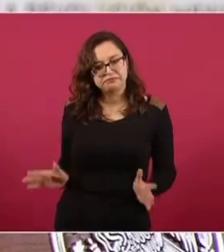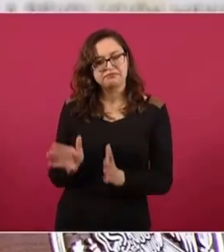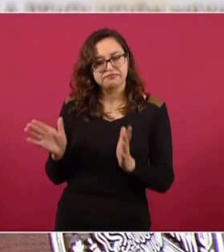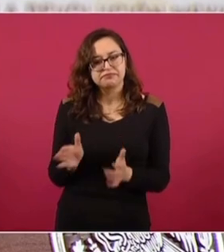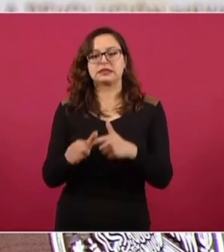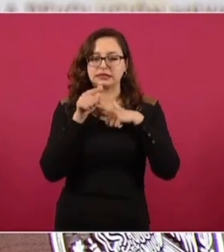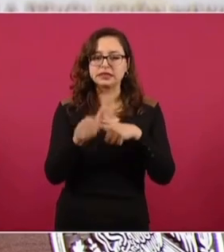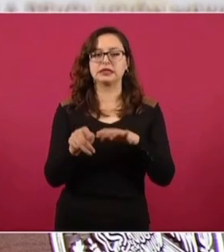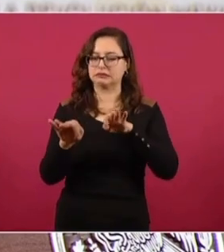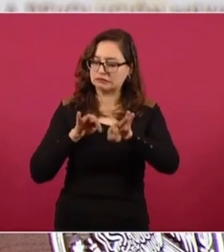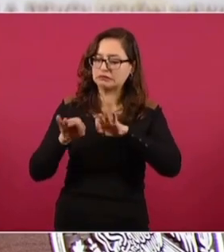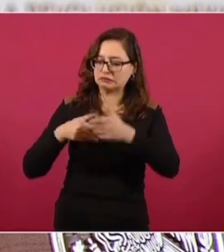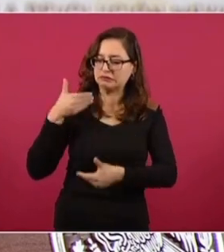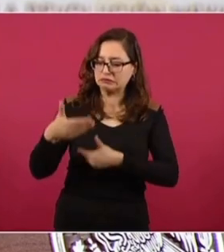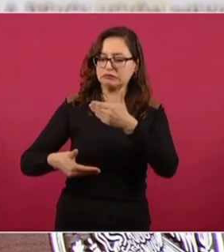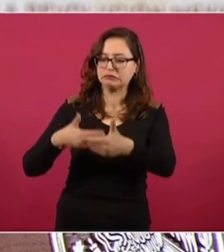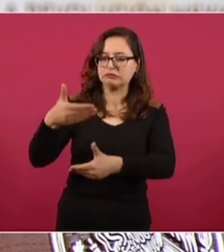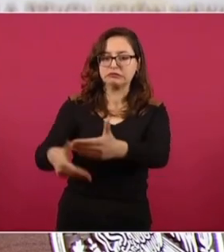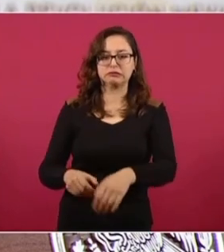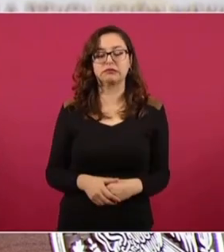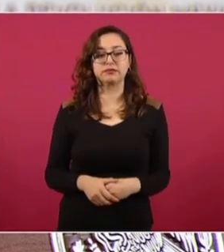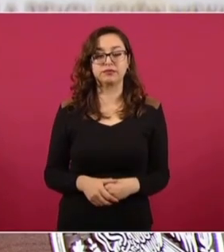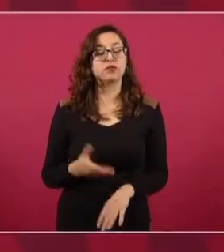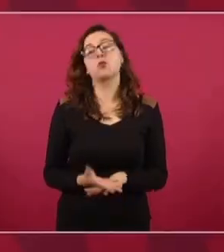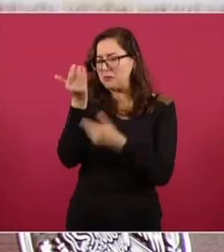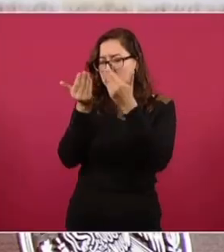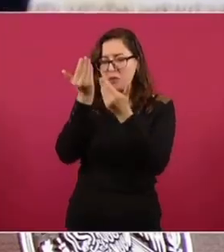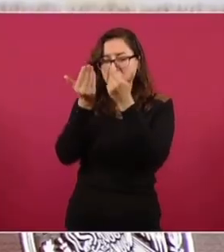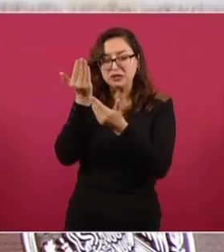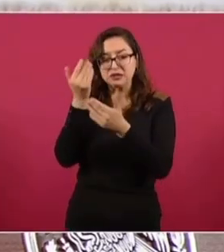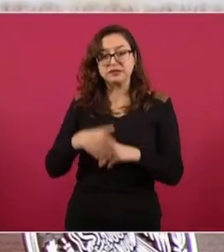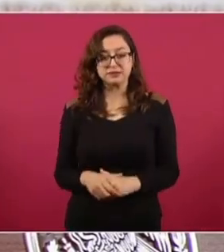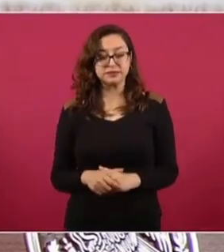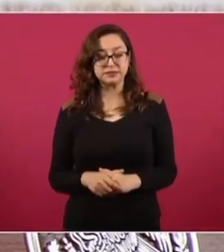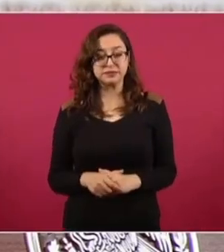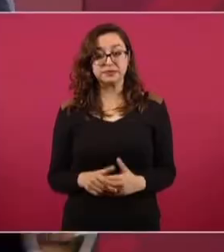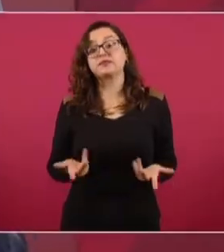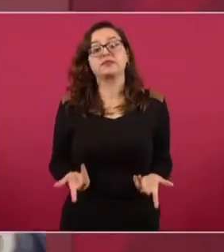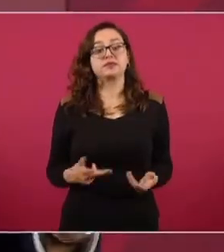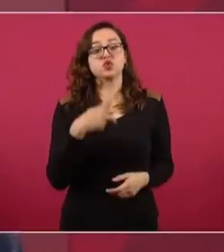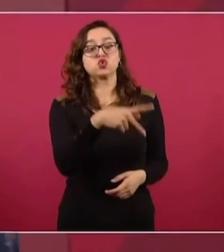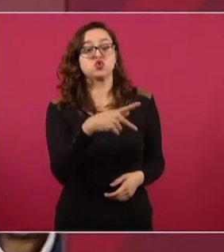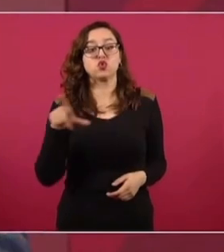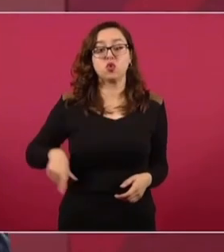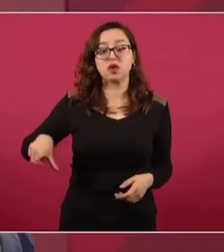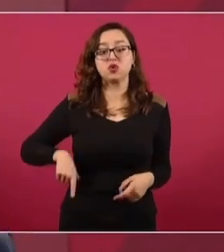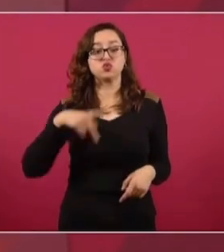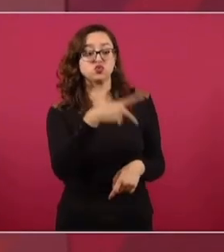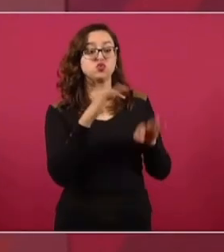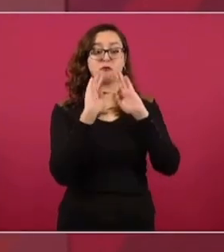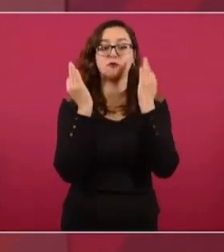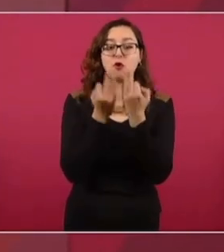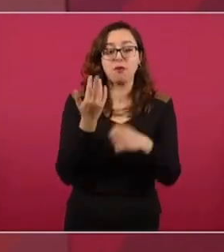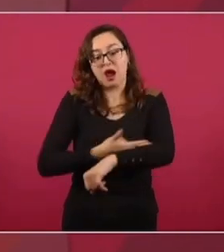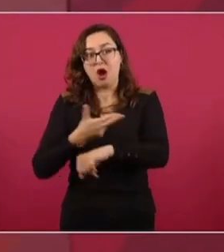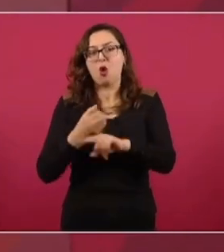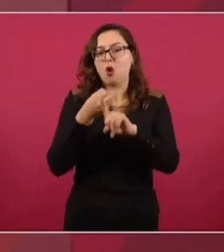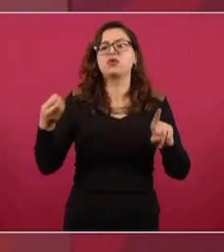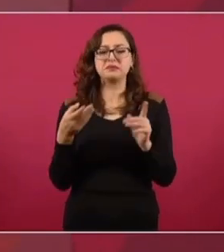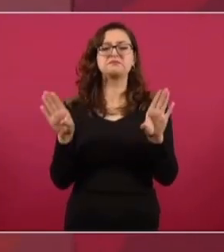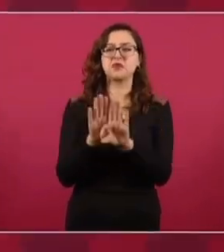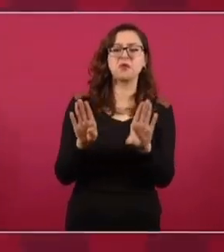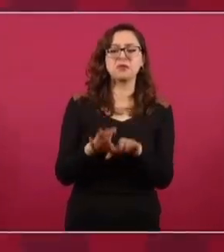importantísimo descubrirles el truco a estos corruptos. Entonces, todo el modelo económico consistía